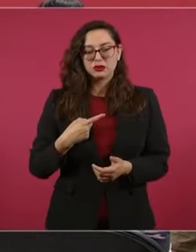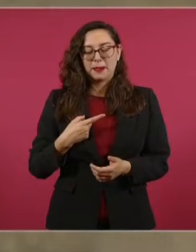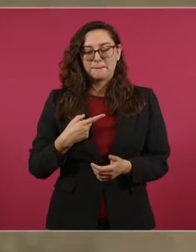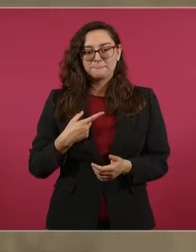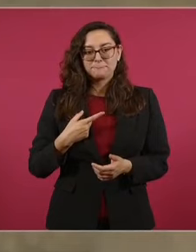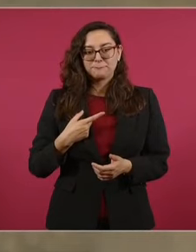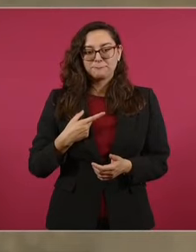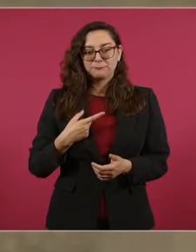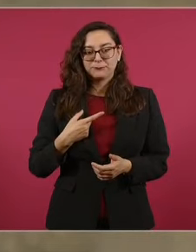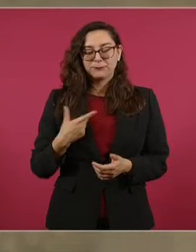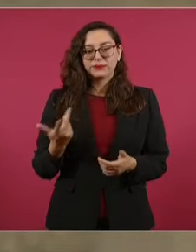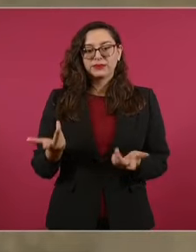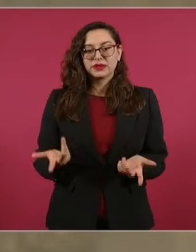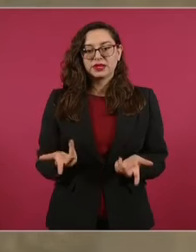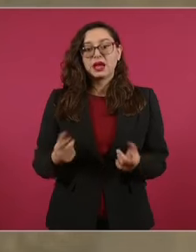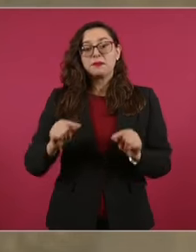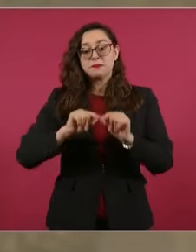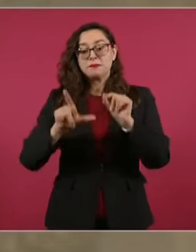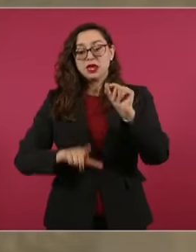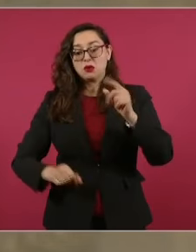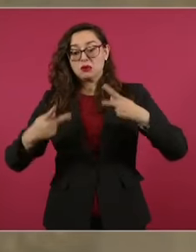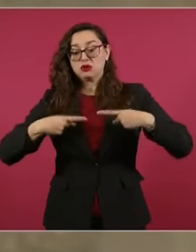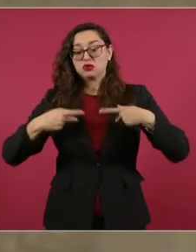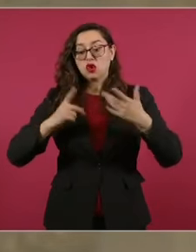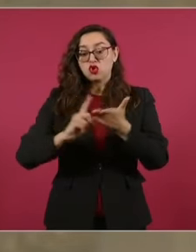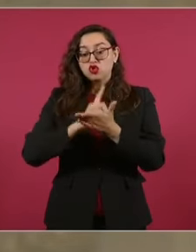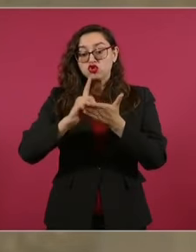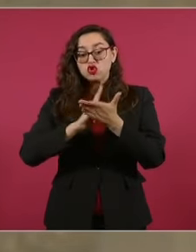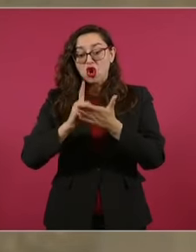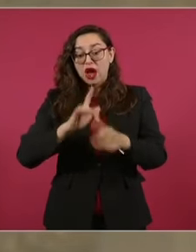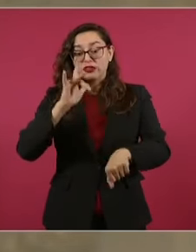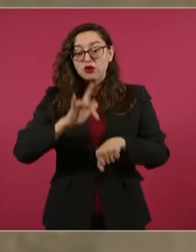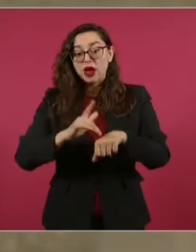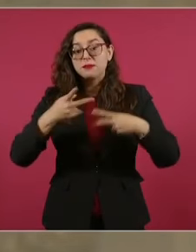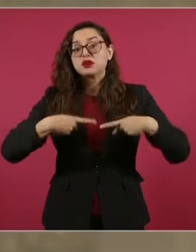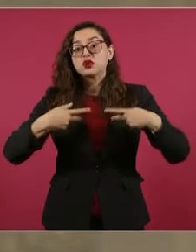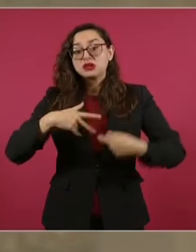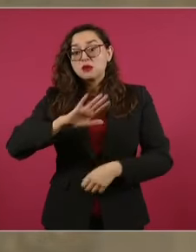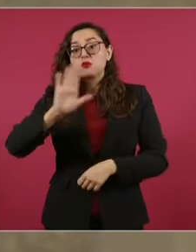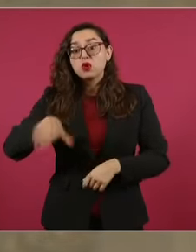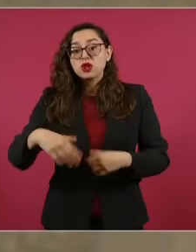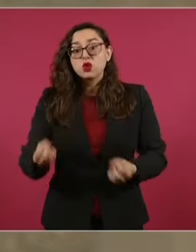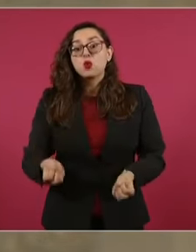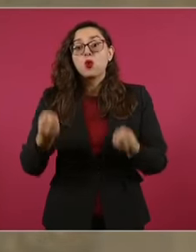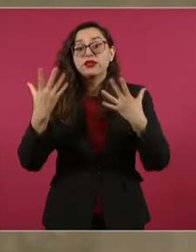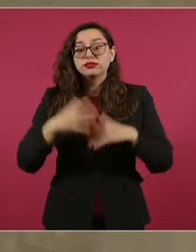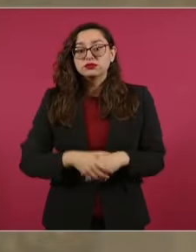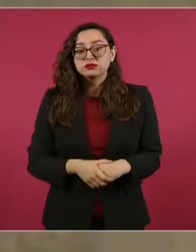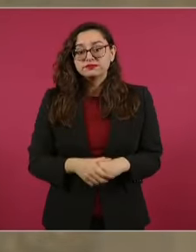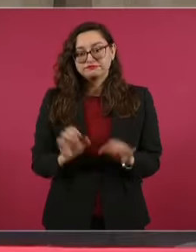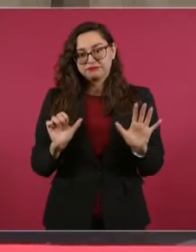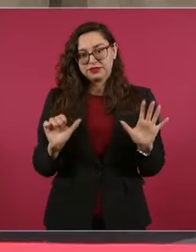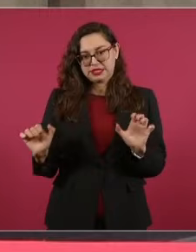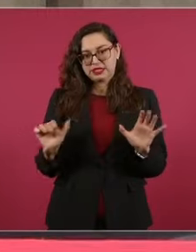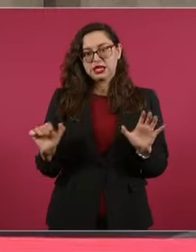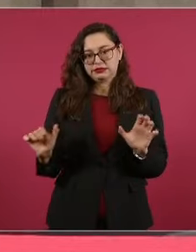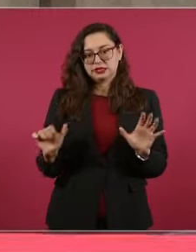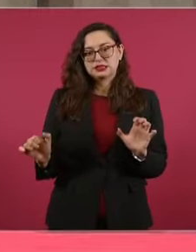de drogas químicas en nuestro país el año pasado?, 600 personas